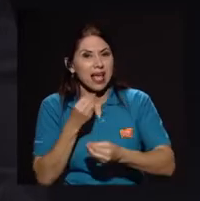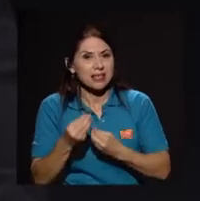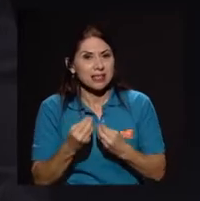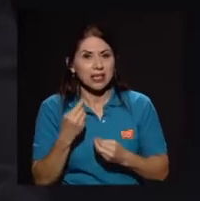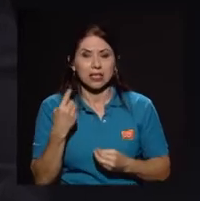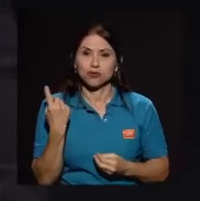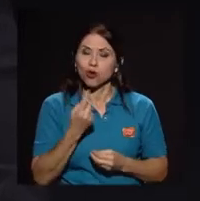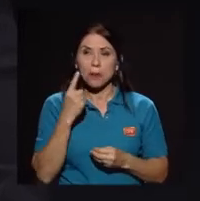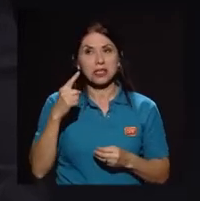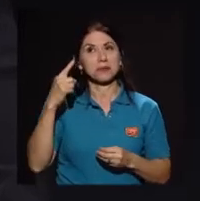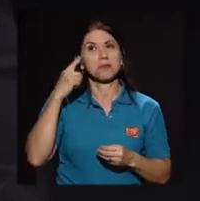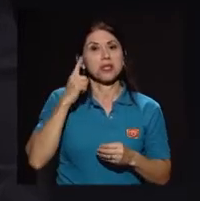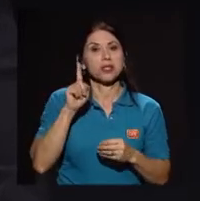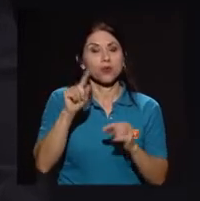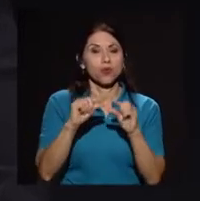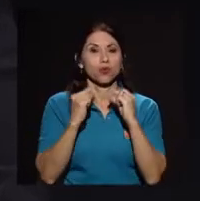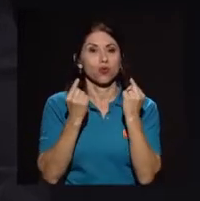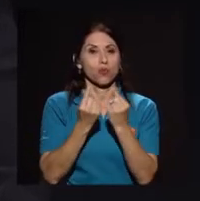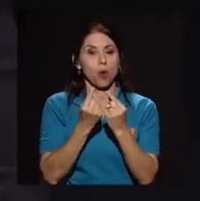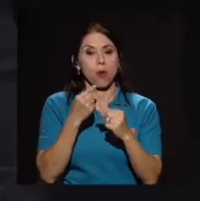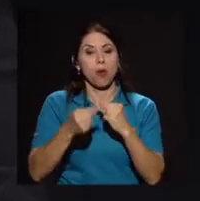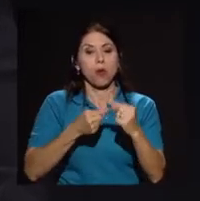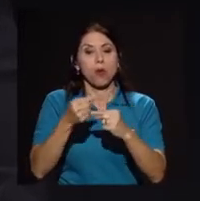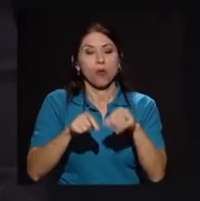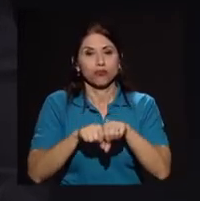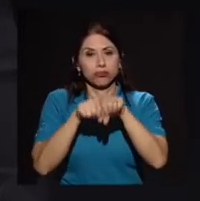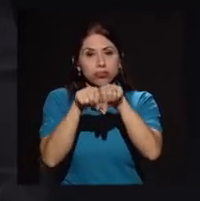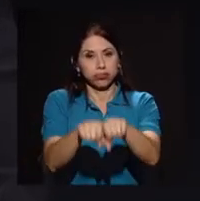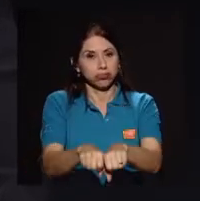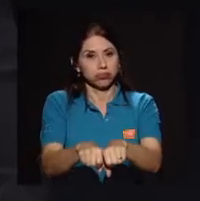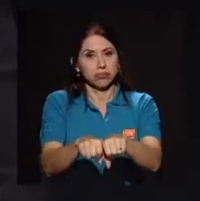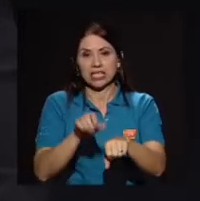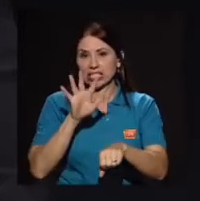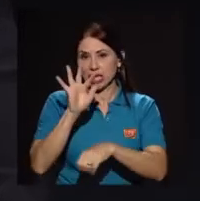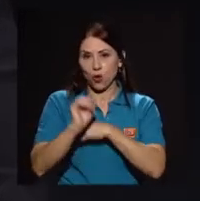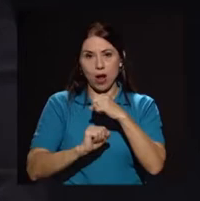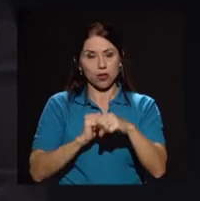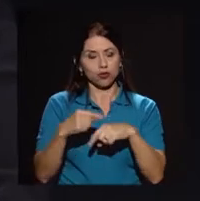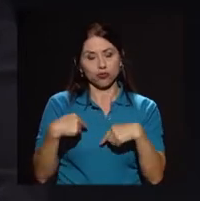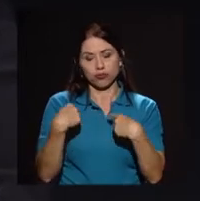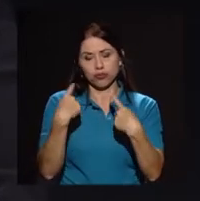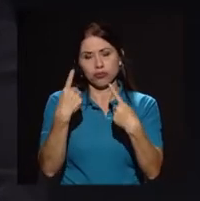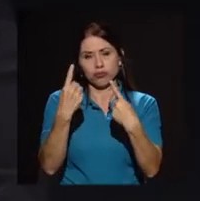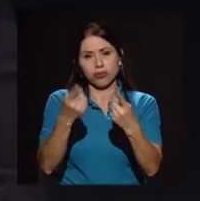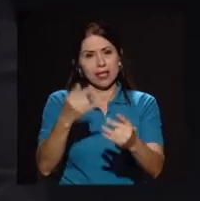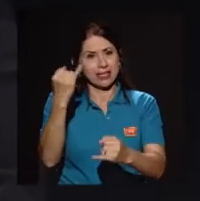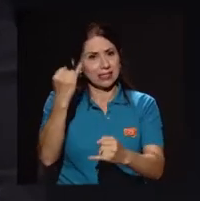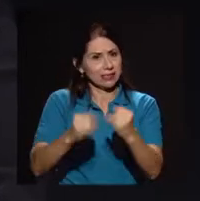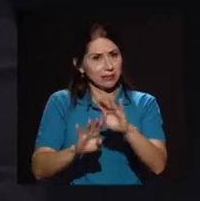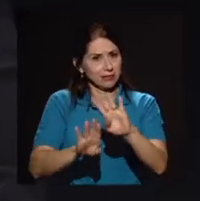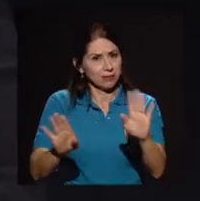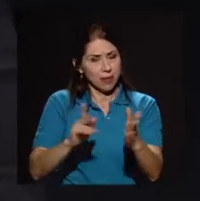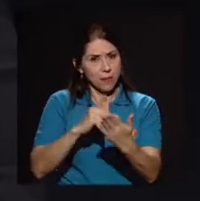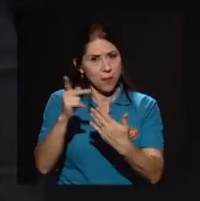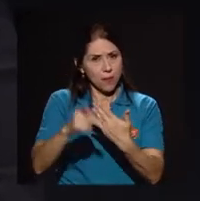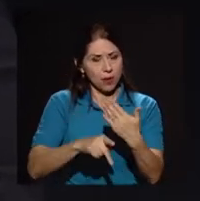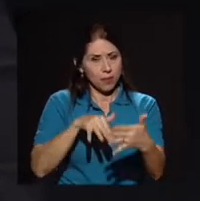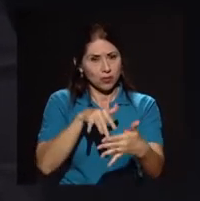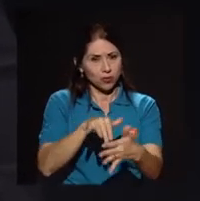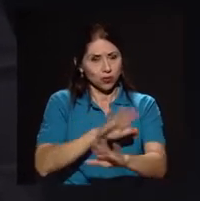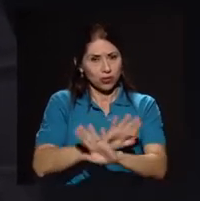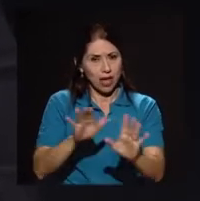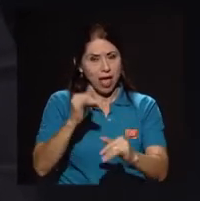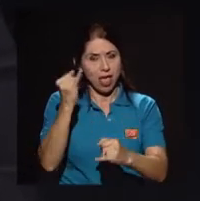promoción. O sea, entra un grupo y son cinco años, y hasta que transcurren los cinco años y completan el plan de estudios, se gradúan.